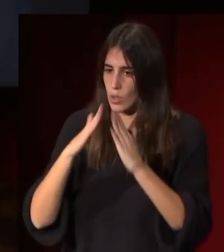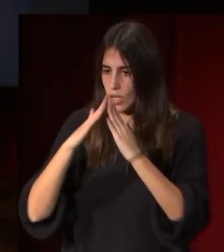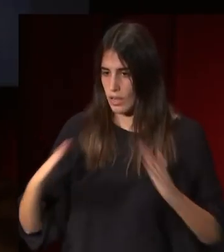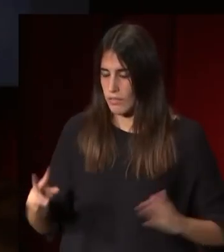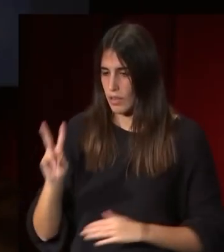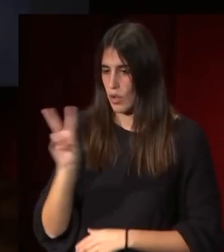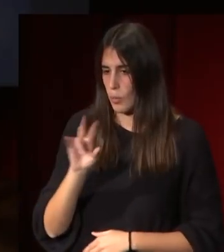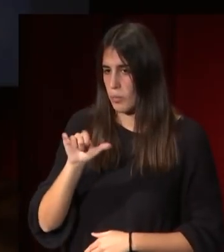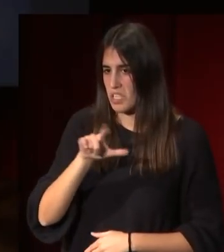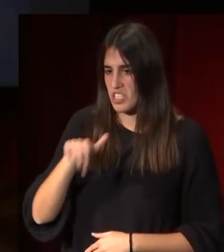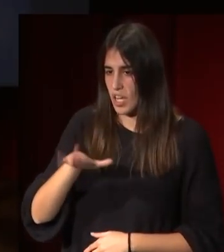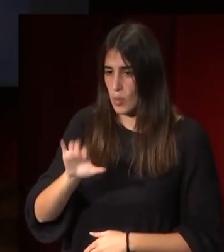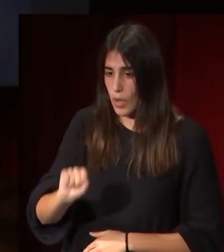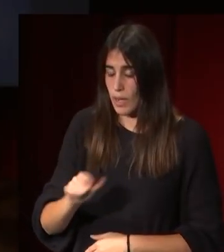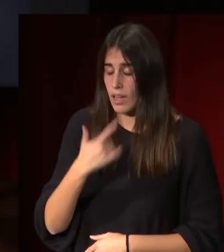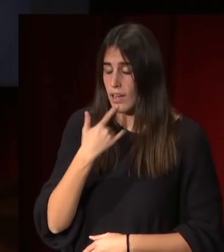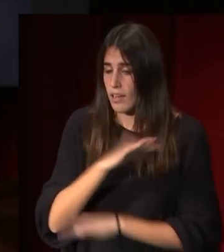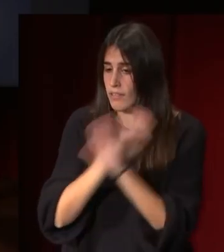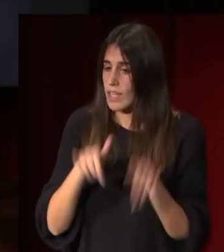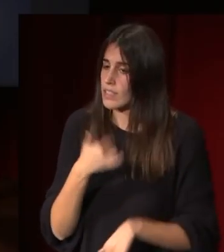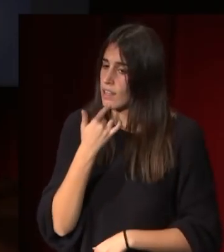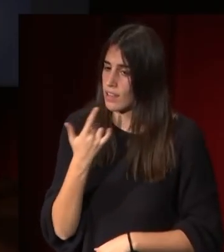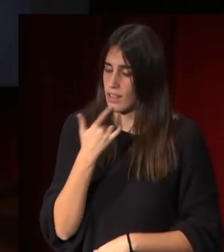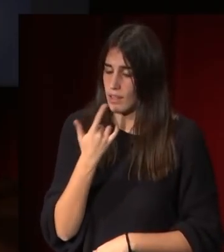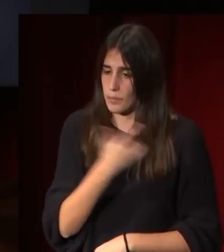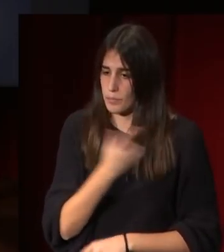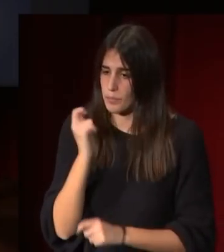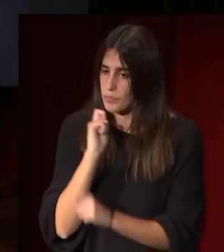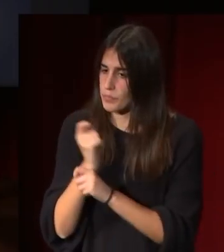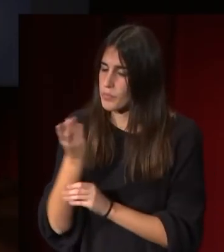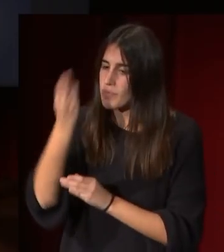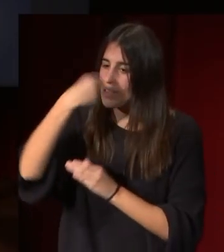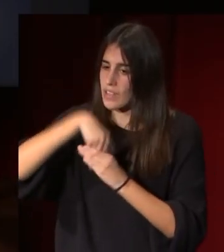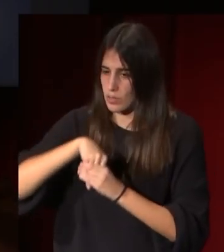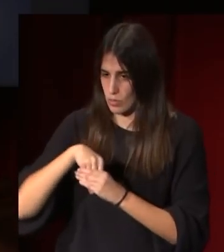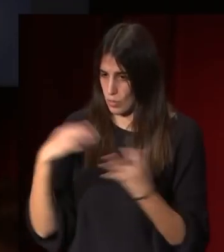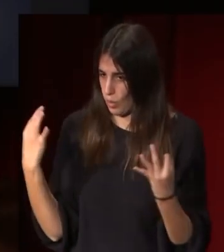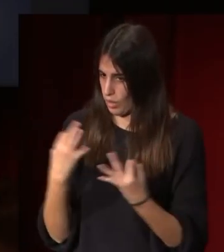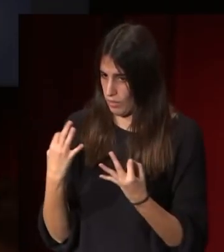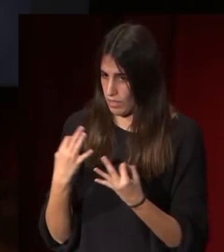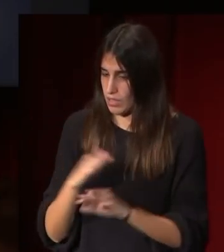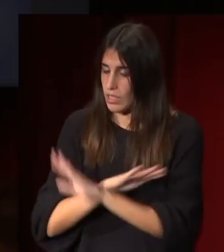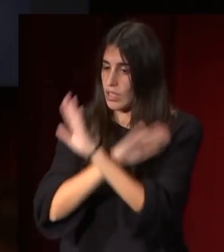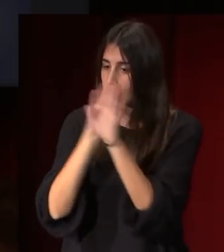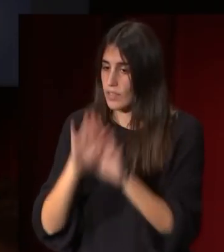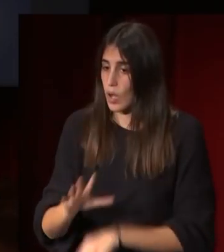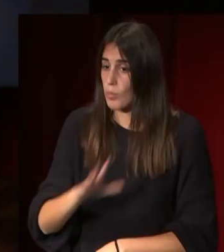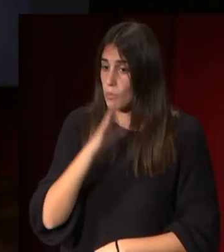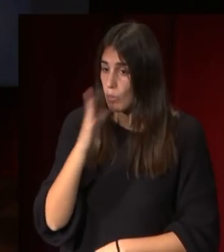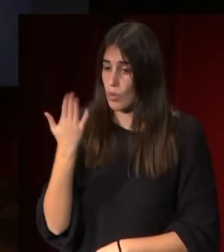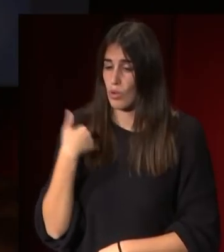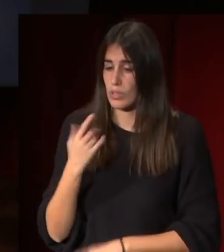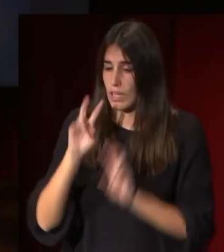pues se decide que la obra tiene que quedar en el interior y esa es la razón por la que una vez